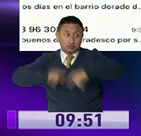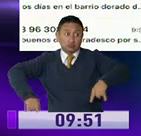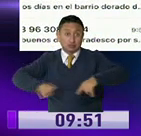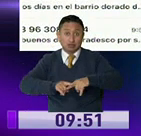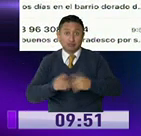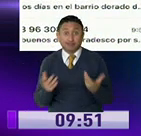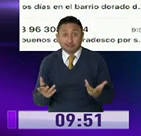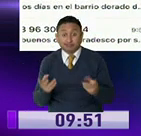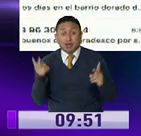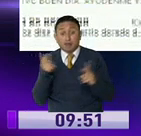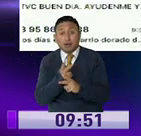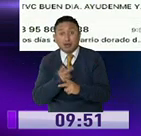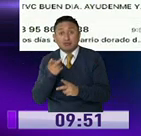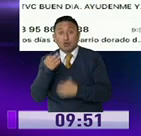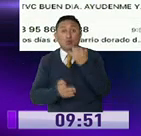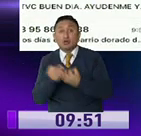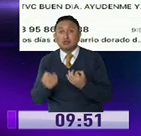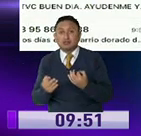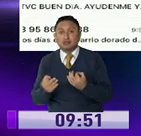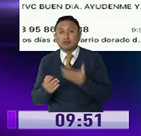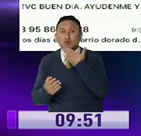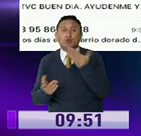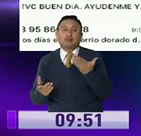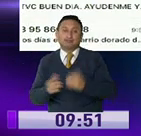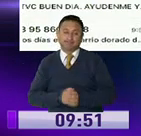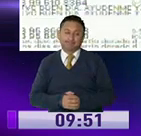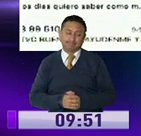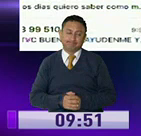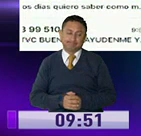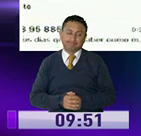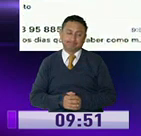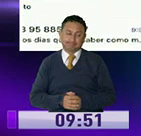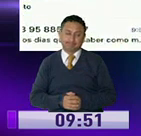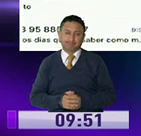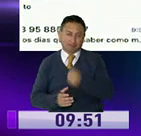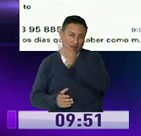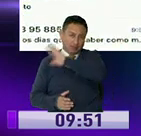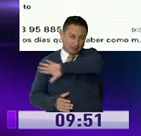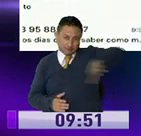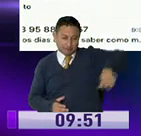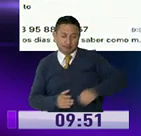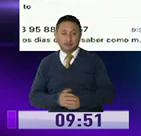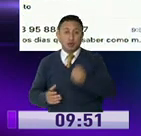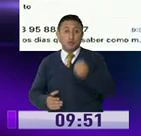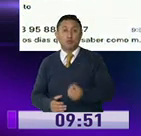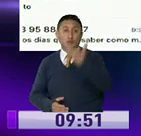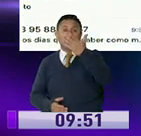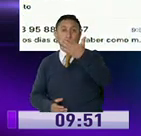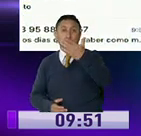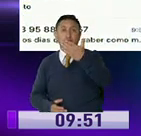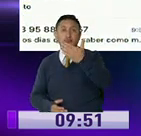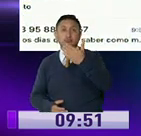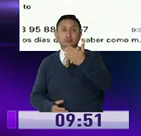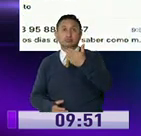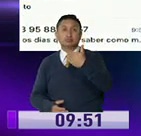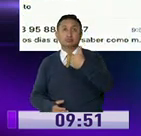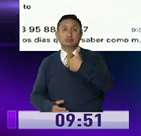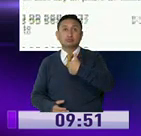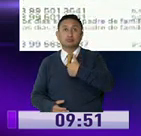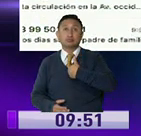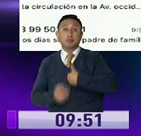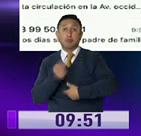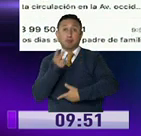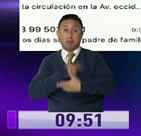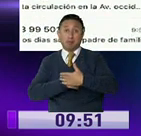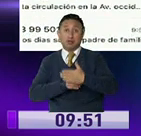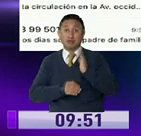lo grave es hacer un juicio de valor, es lo grave. Bueno, días, ¿me podrían ayudar con la información de cómo puedo llevar a mi